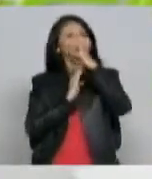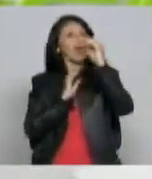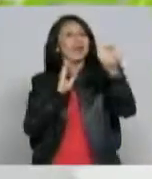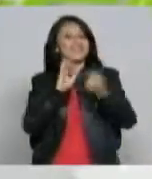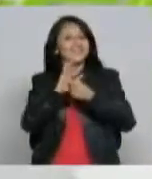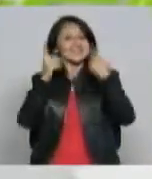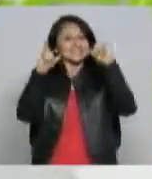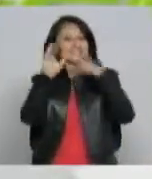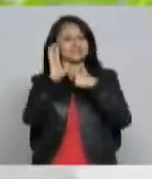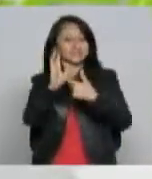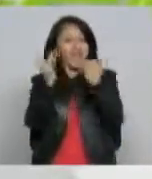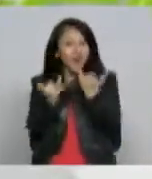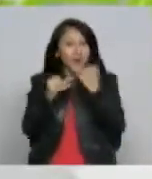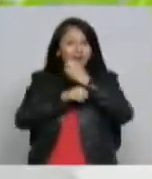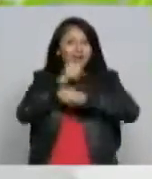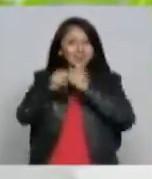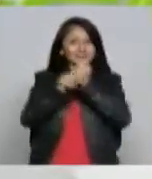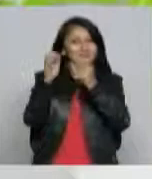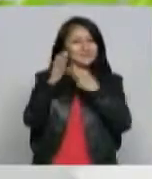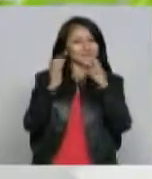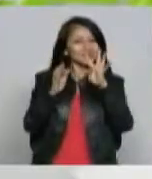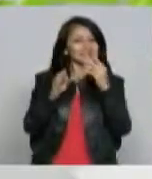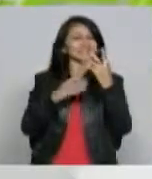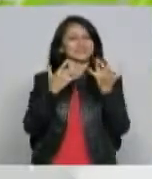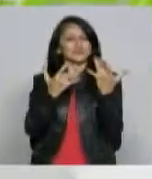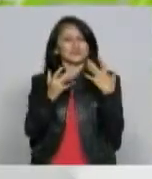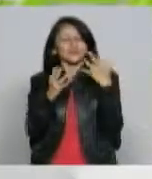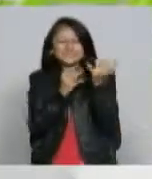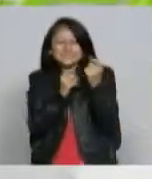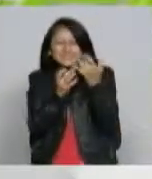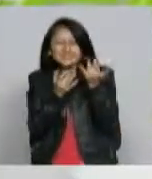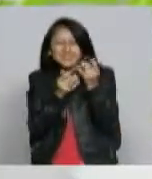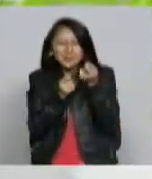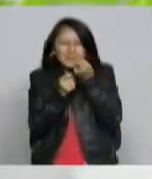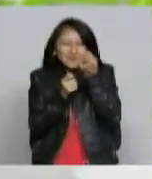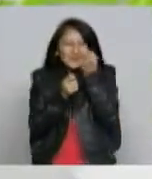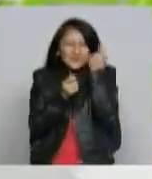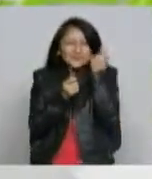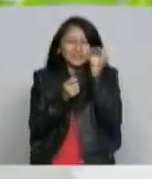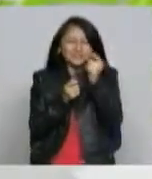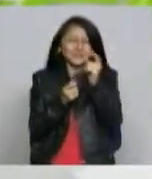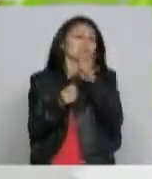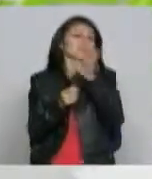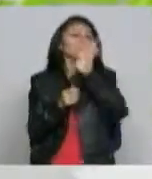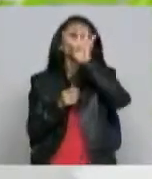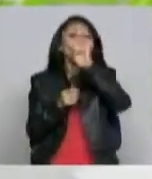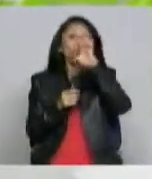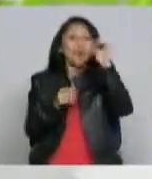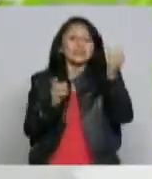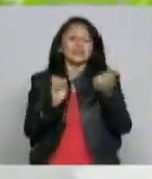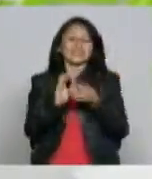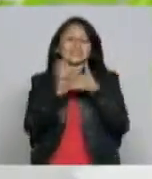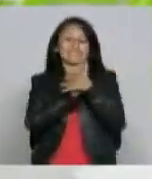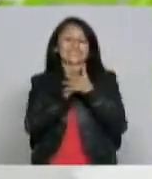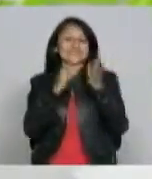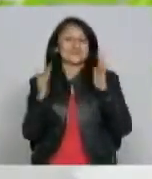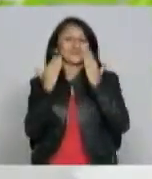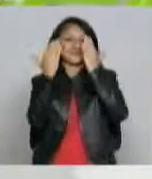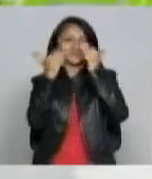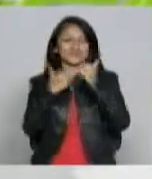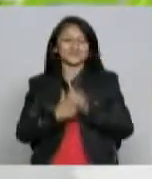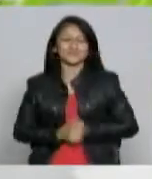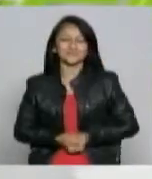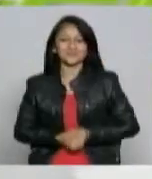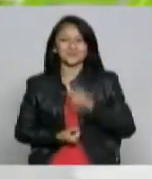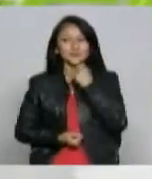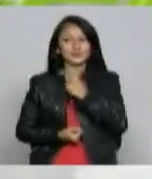y este 2014 digamos que batimos el récord estamos cerca, estamos llegando ya casi a los 90 capítulos bueno, vemos que